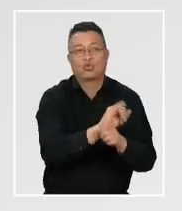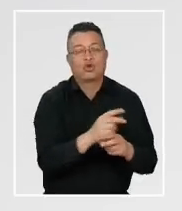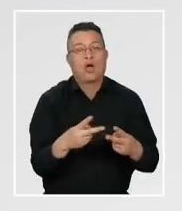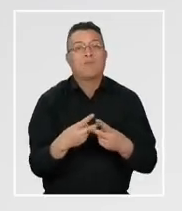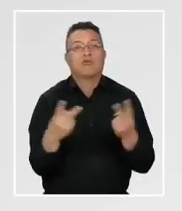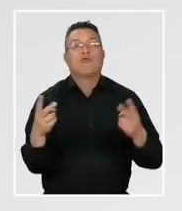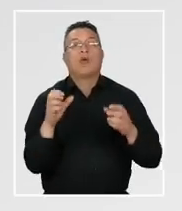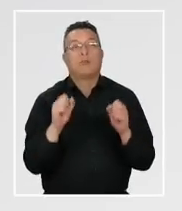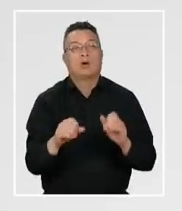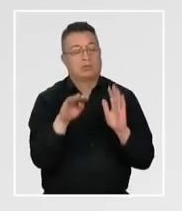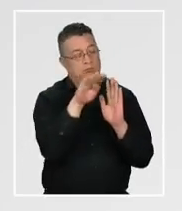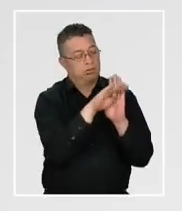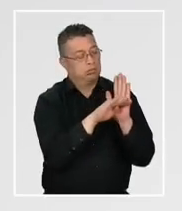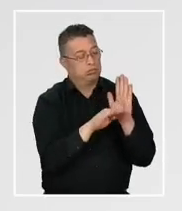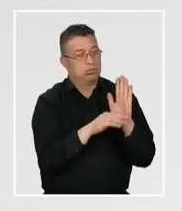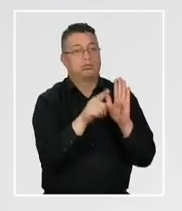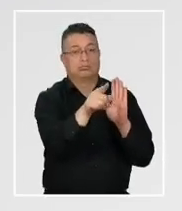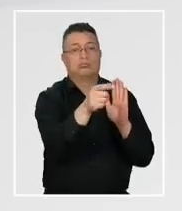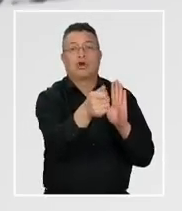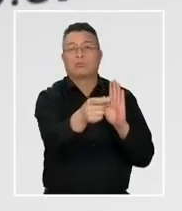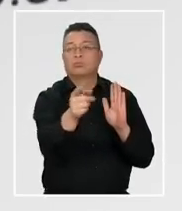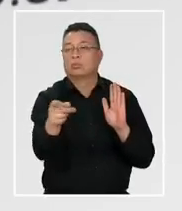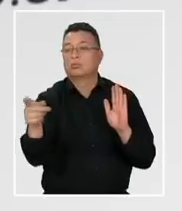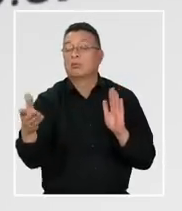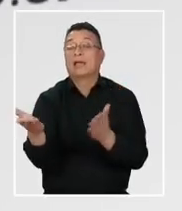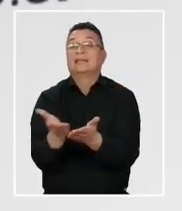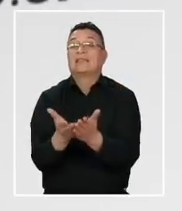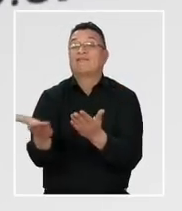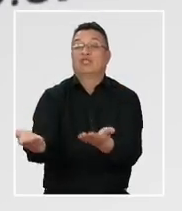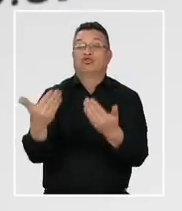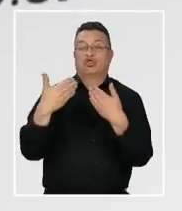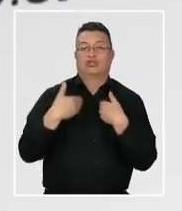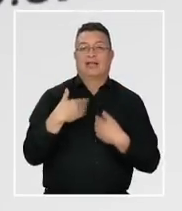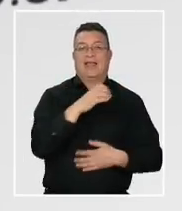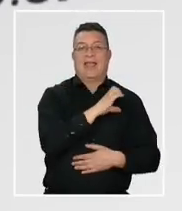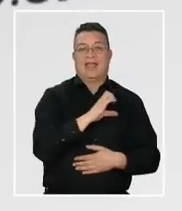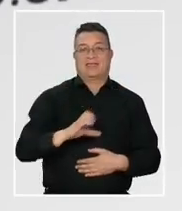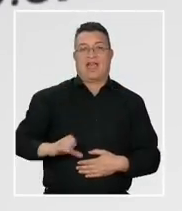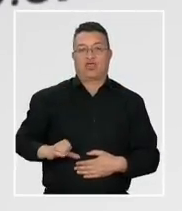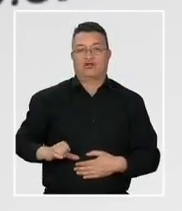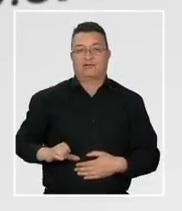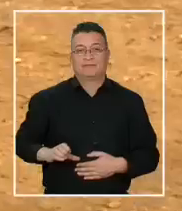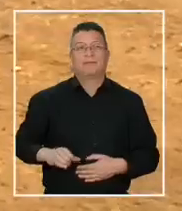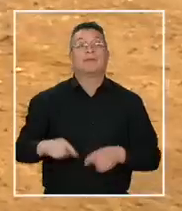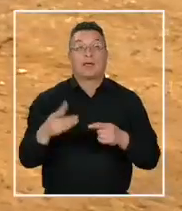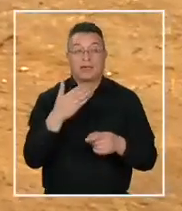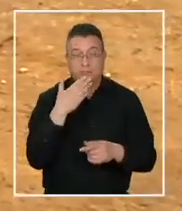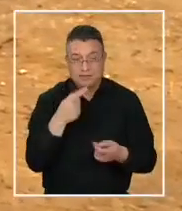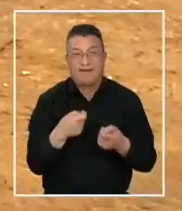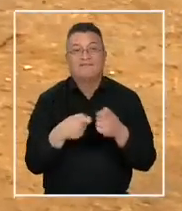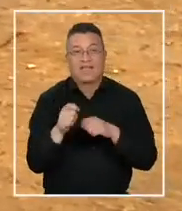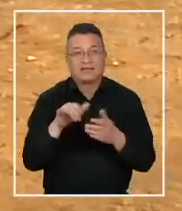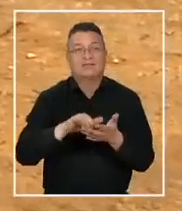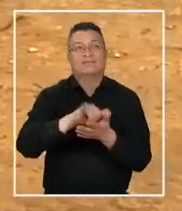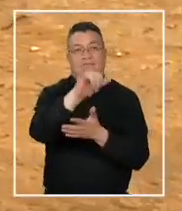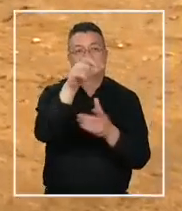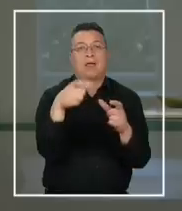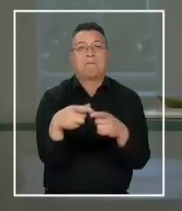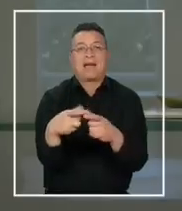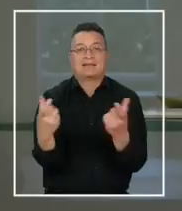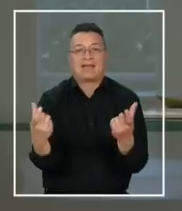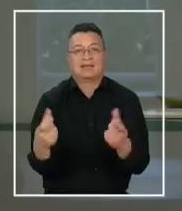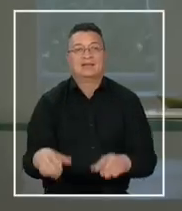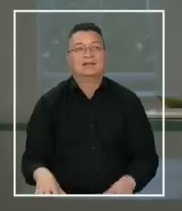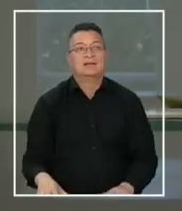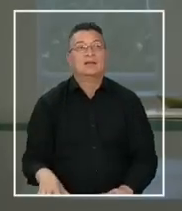acceder a un catálogo de proveedores que ofrecen ciertos servicios para el Estado. Lo mismo ocurre en la venta de pasajes aéreos. Hemos